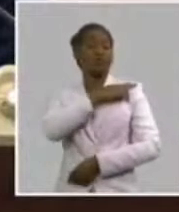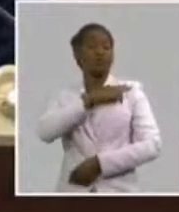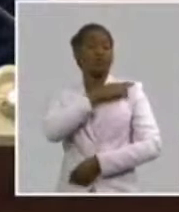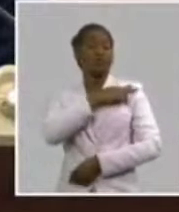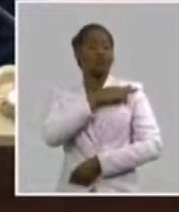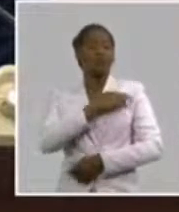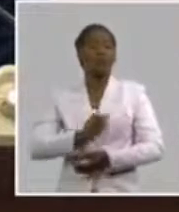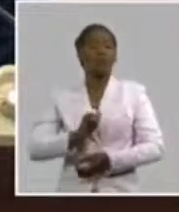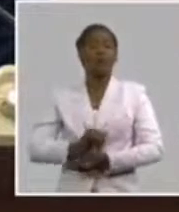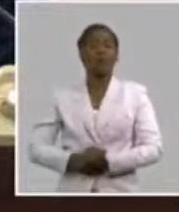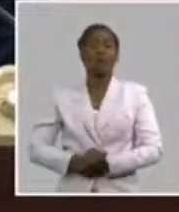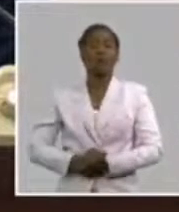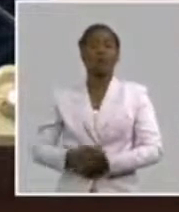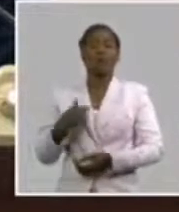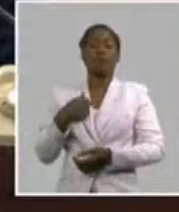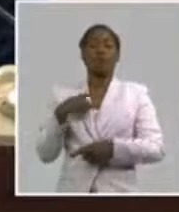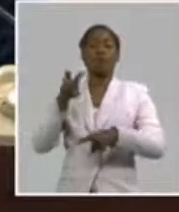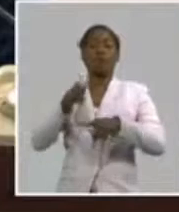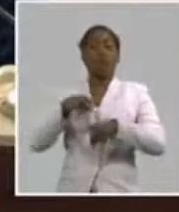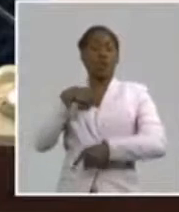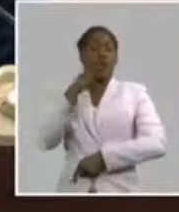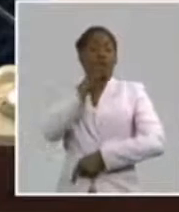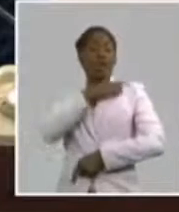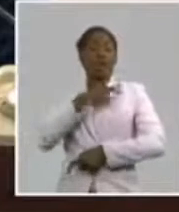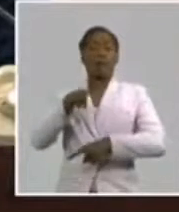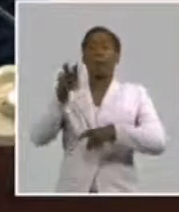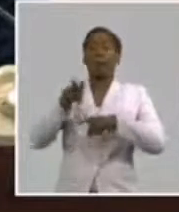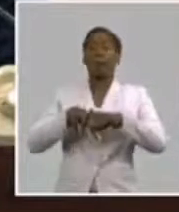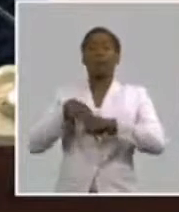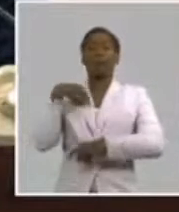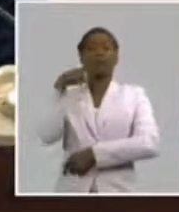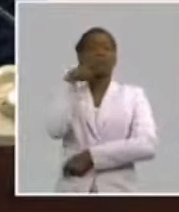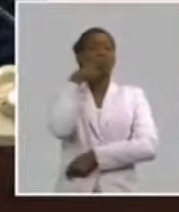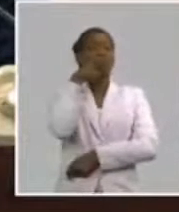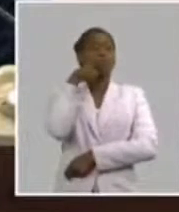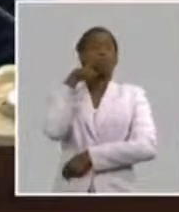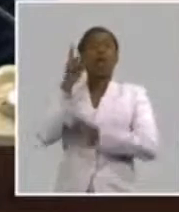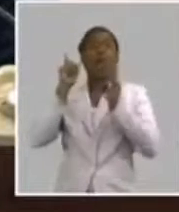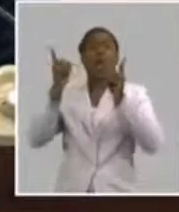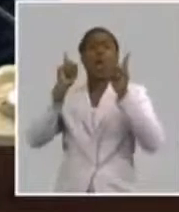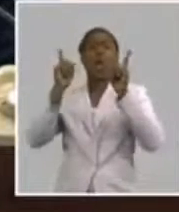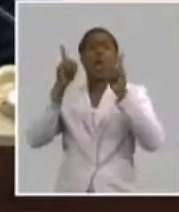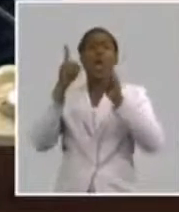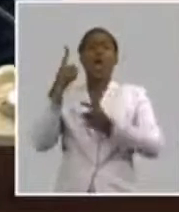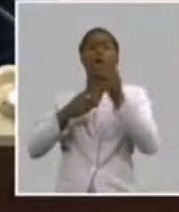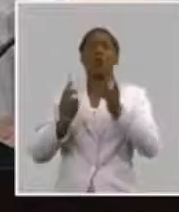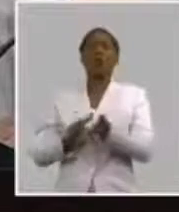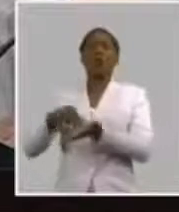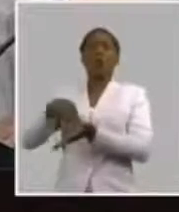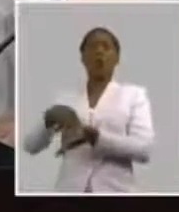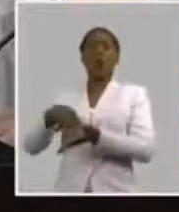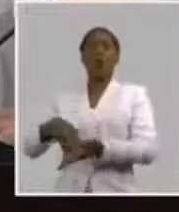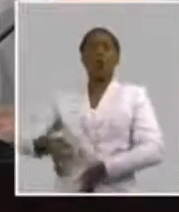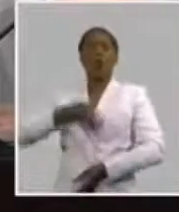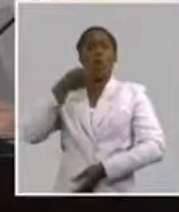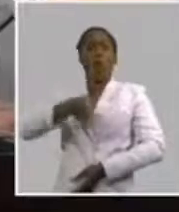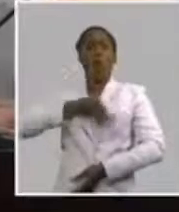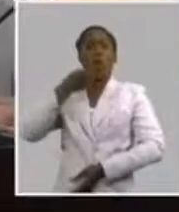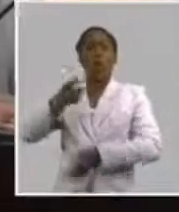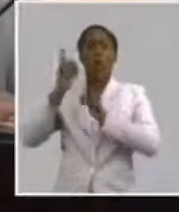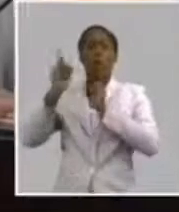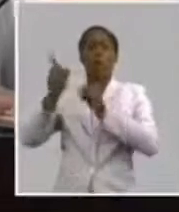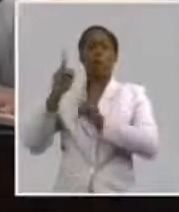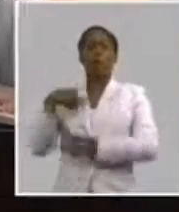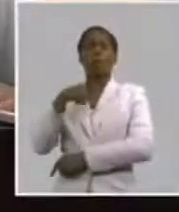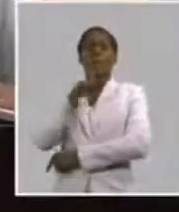molesta mucho cuando alguien plantea algo que va contrario a lo que él piensa o a lo que él cree que está oído. Y